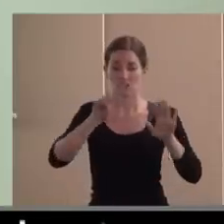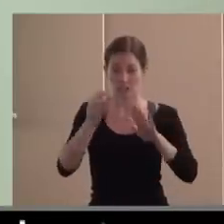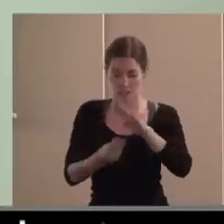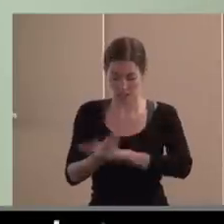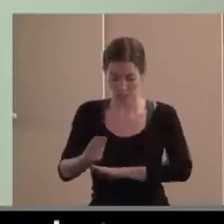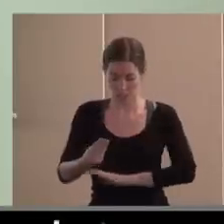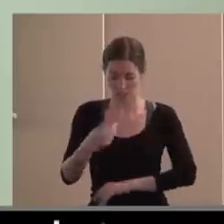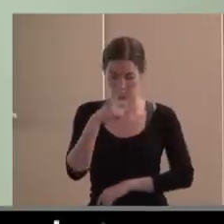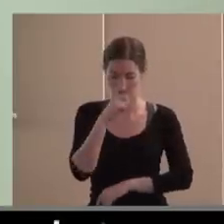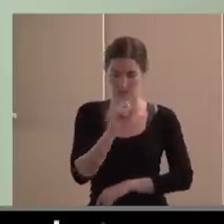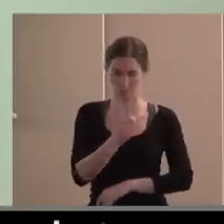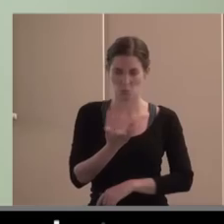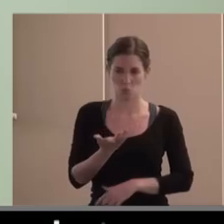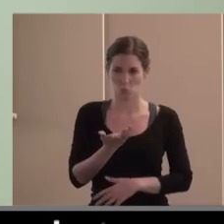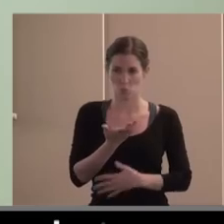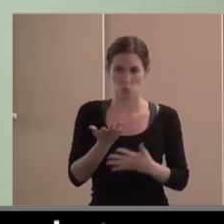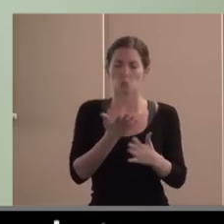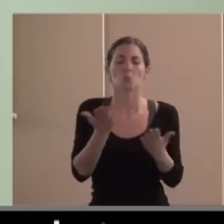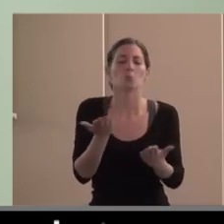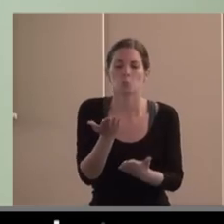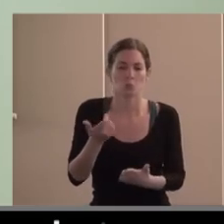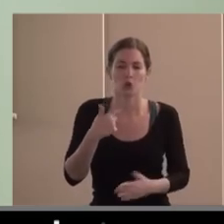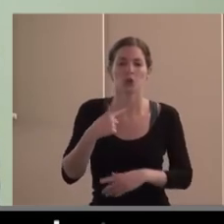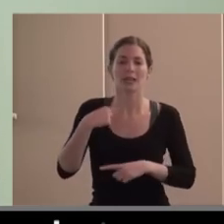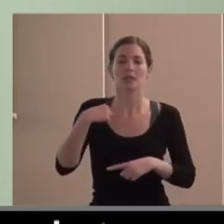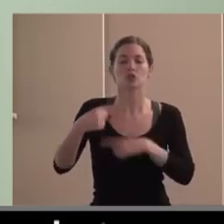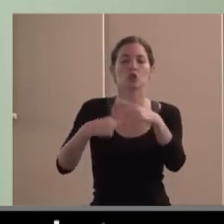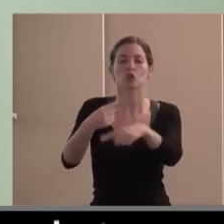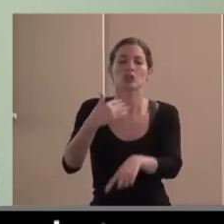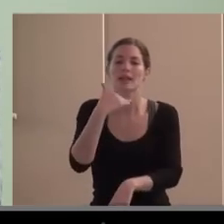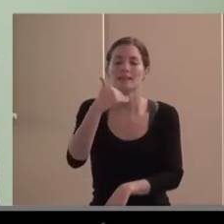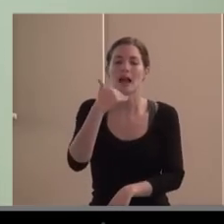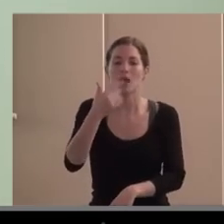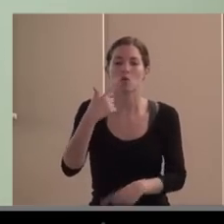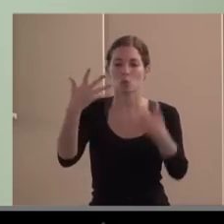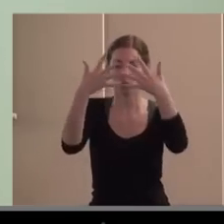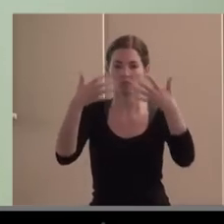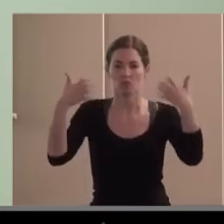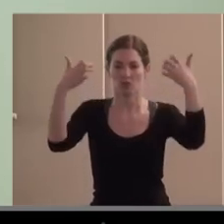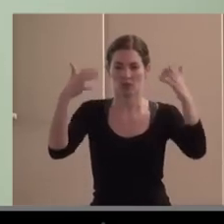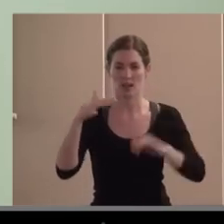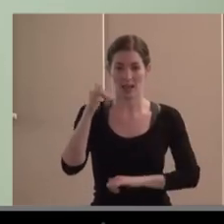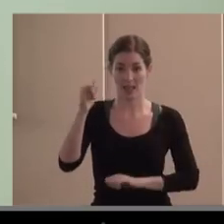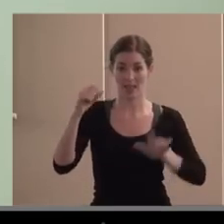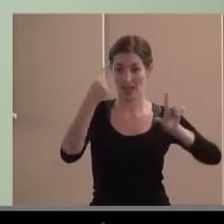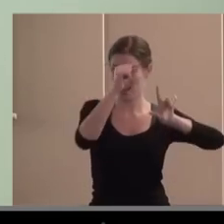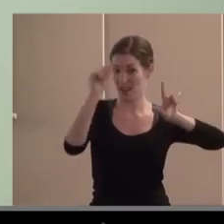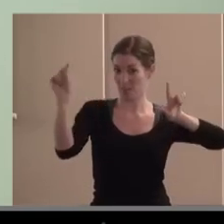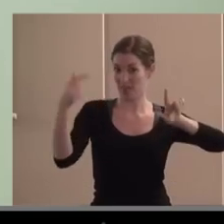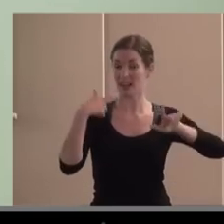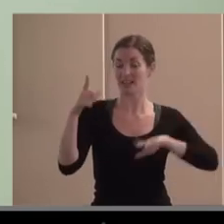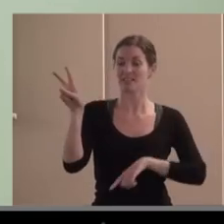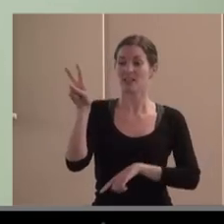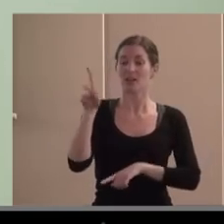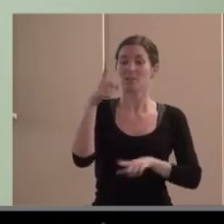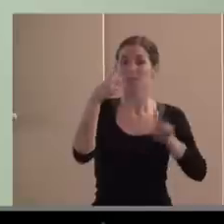era, o casi, bueno, que nos ponían todos los días una consigna en la pizarra, y era una consigna elegida de algún libro de